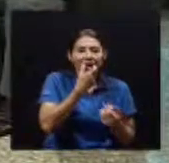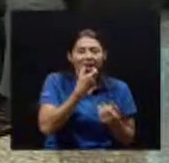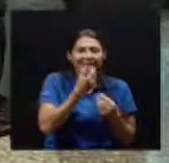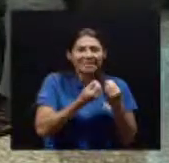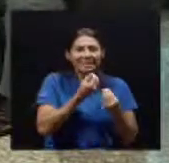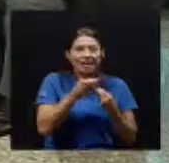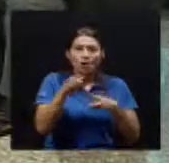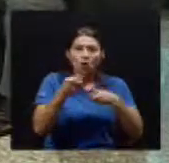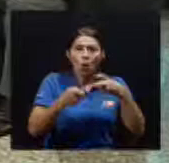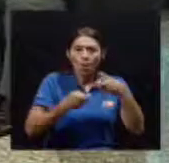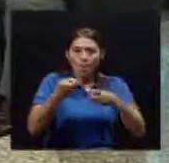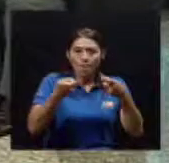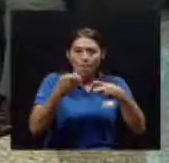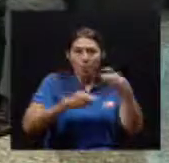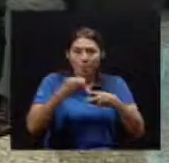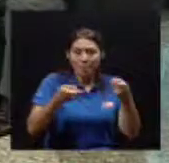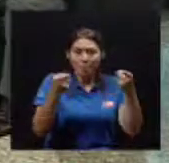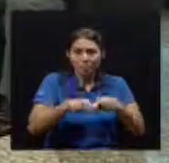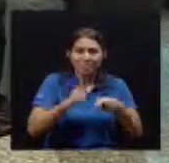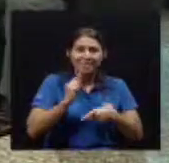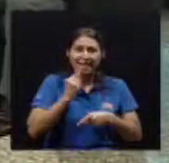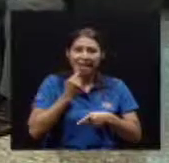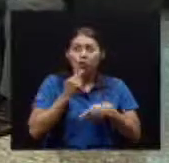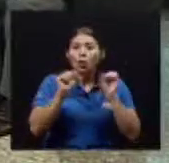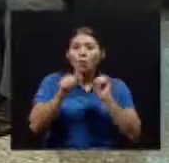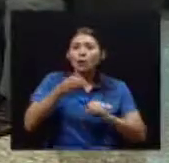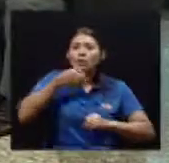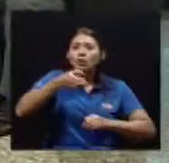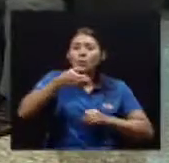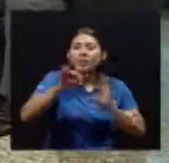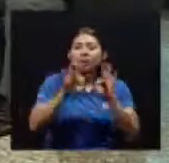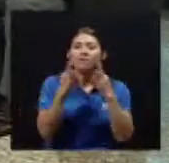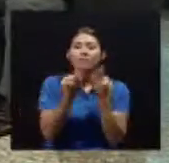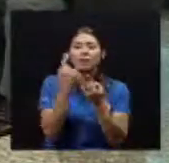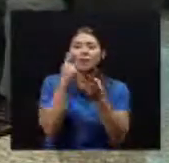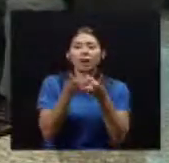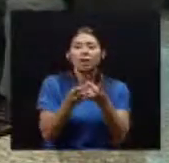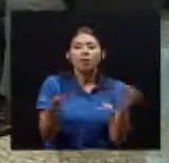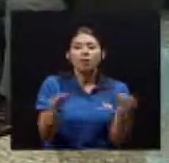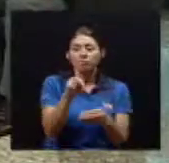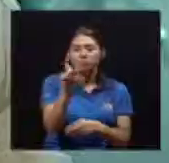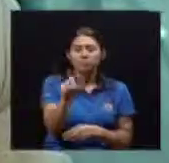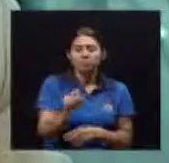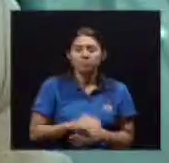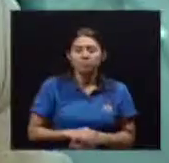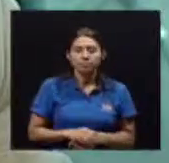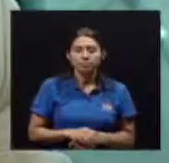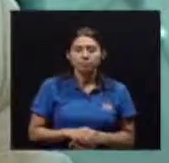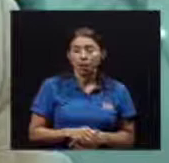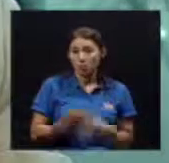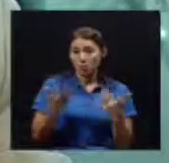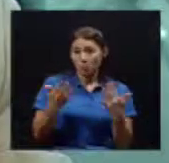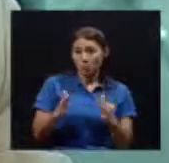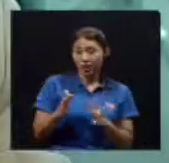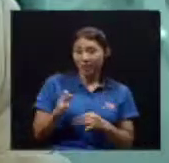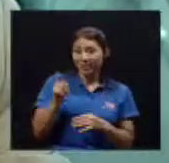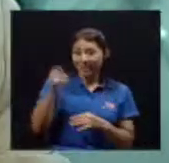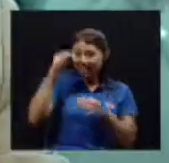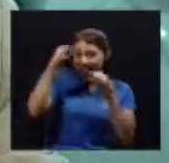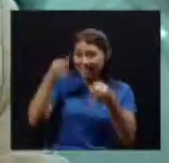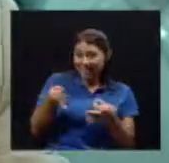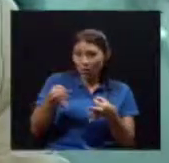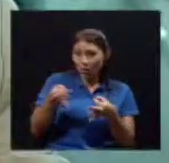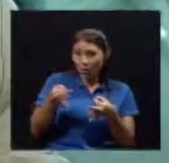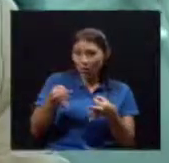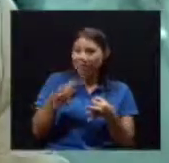quitar la prótesis Y guardarla Es una Es una decisión incorrecta Sí Porque los dientes Dependiendo